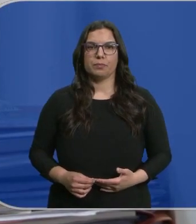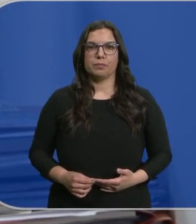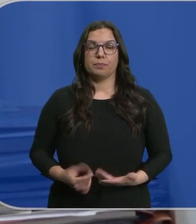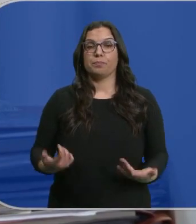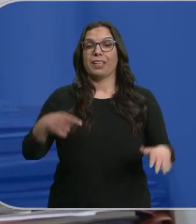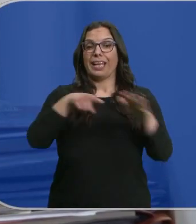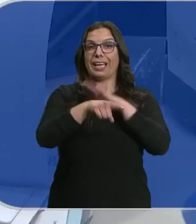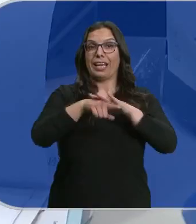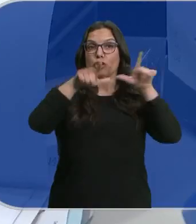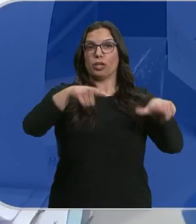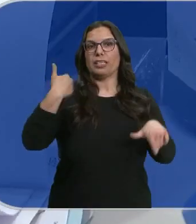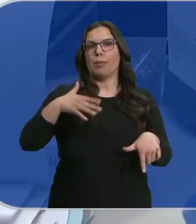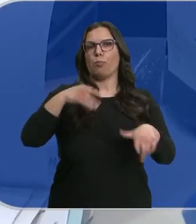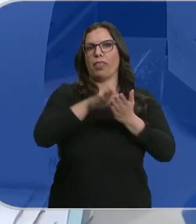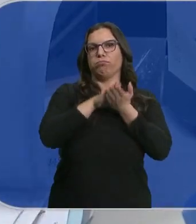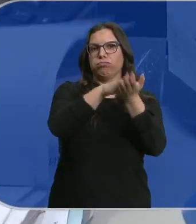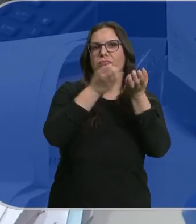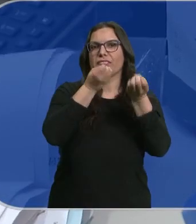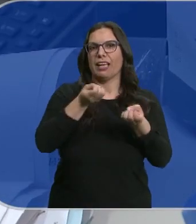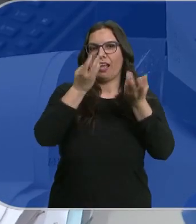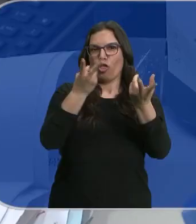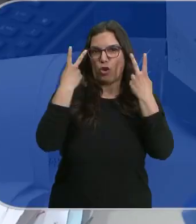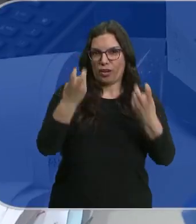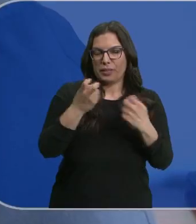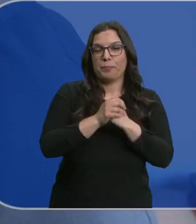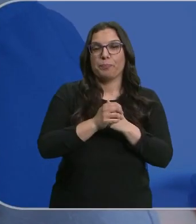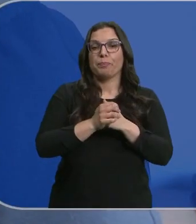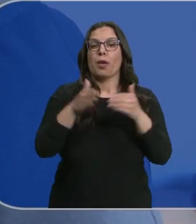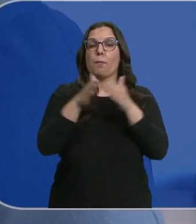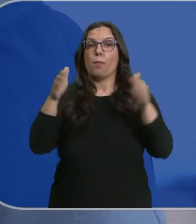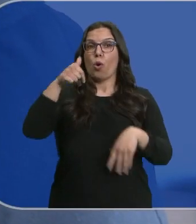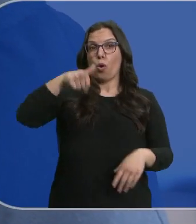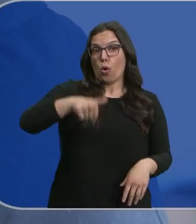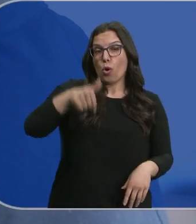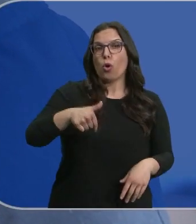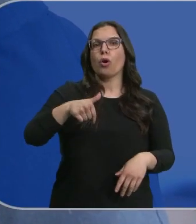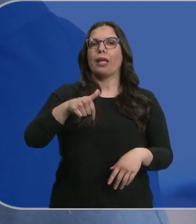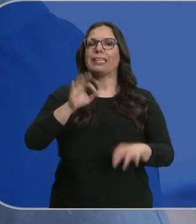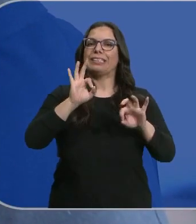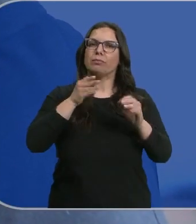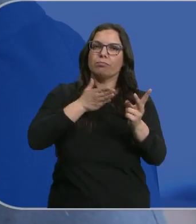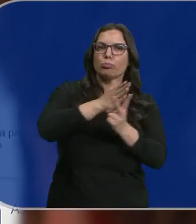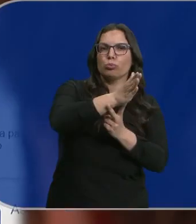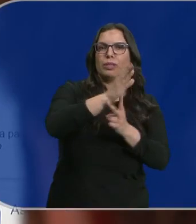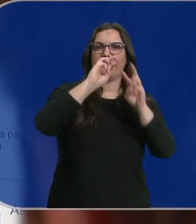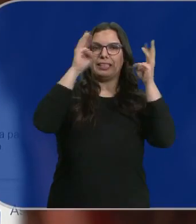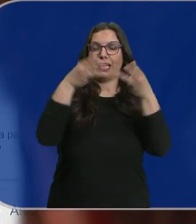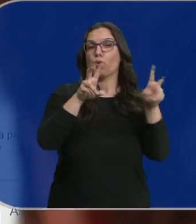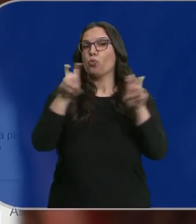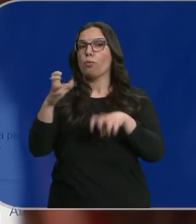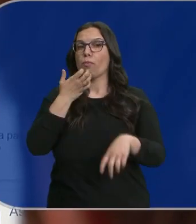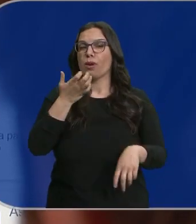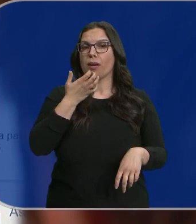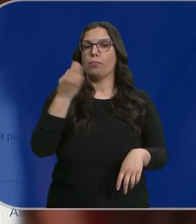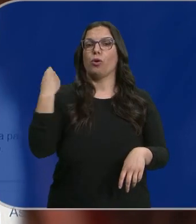Las gestorías ya pueden presentar declaraciones de la renta. La campaña arranca hoy a través de internet. Entre las novedades está